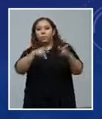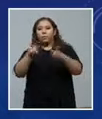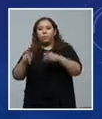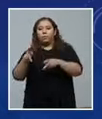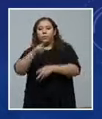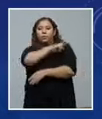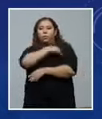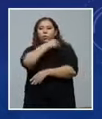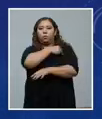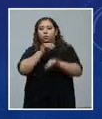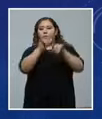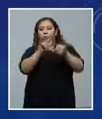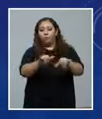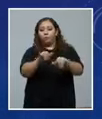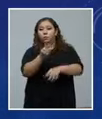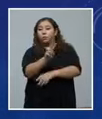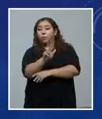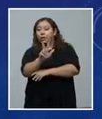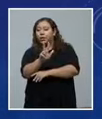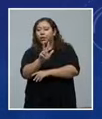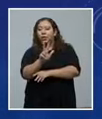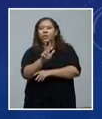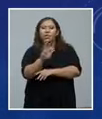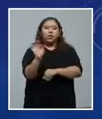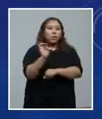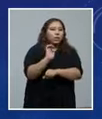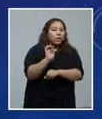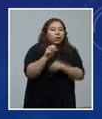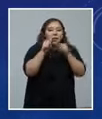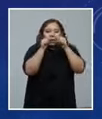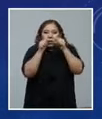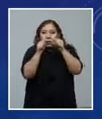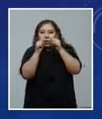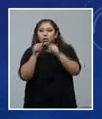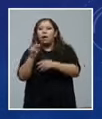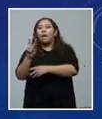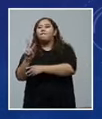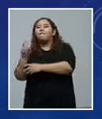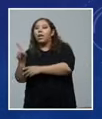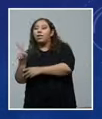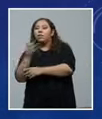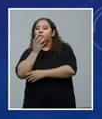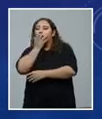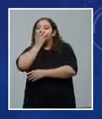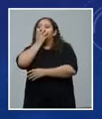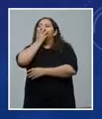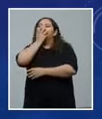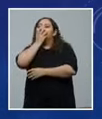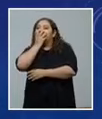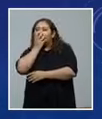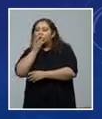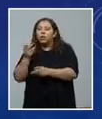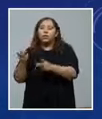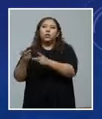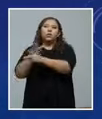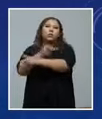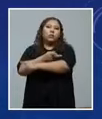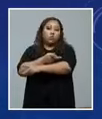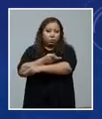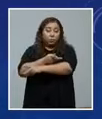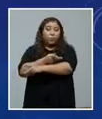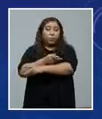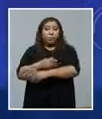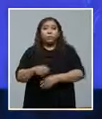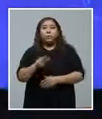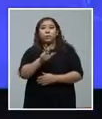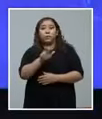de las cuales 23 se encuentran graves y 21 en cuidados intensivos, estando estables 342. Y aquí hay